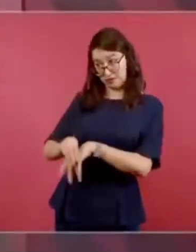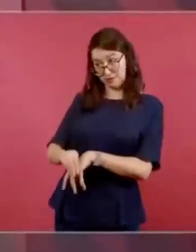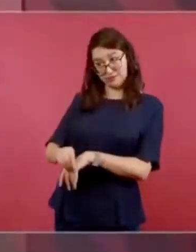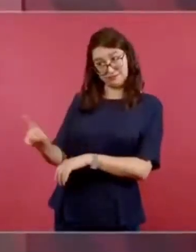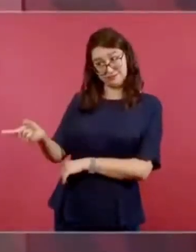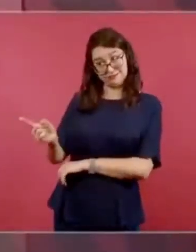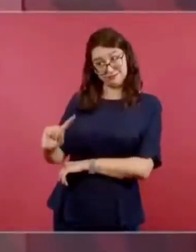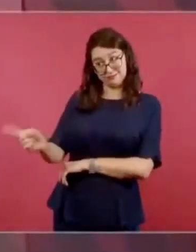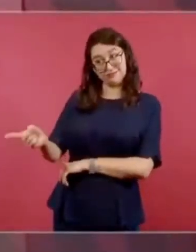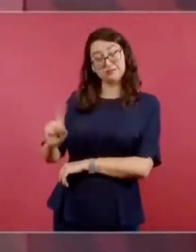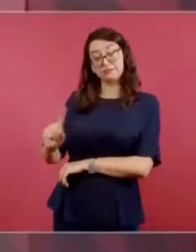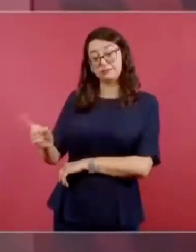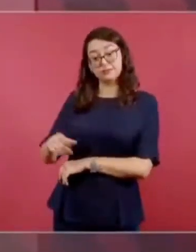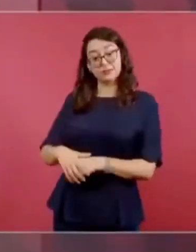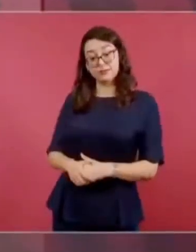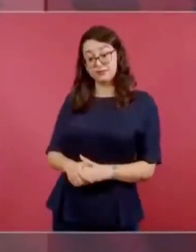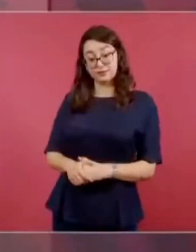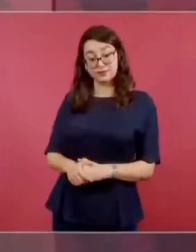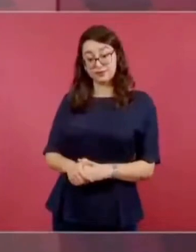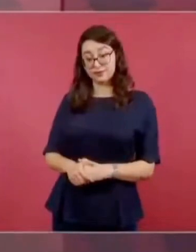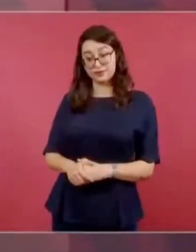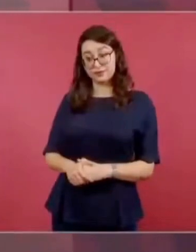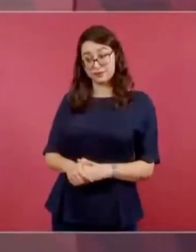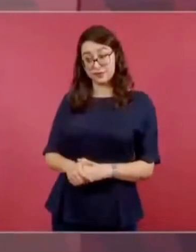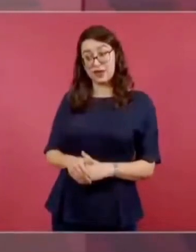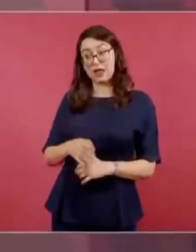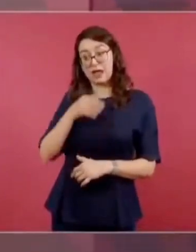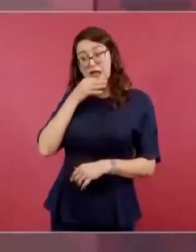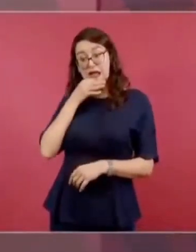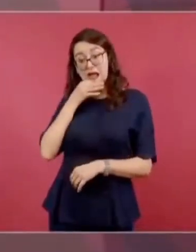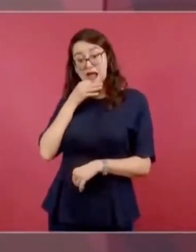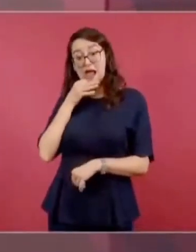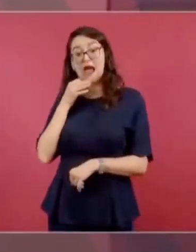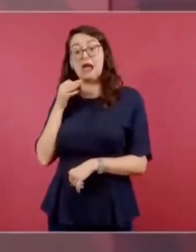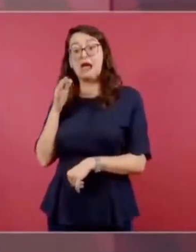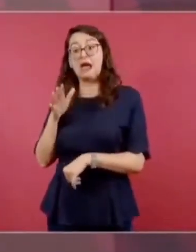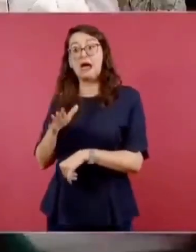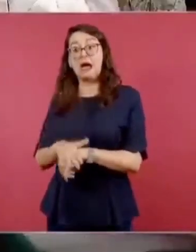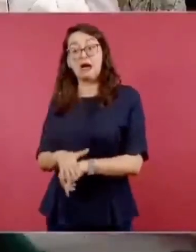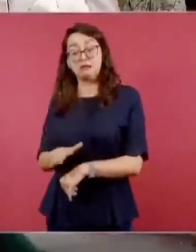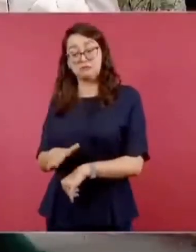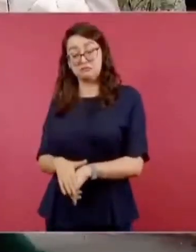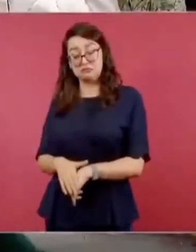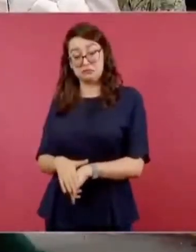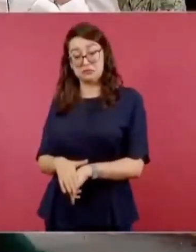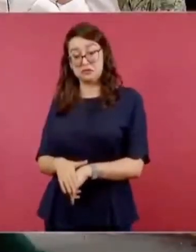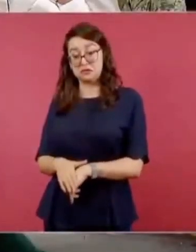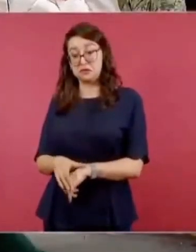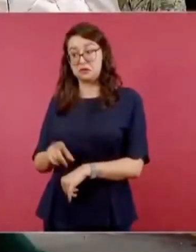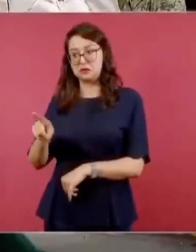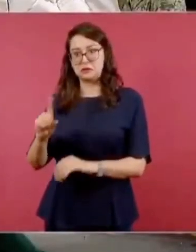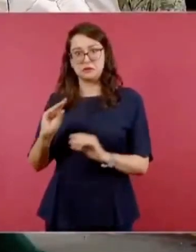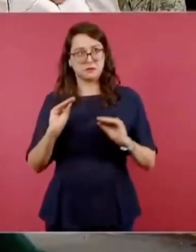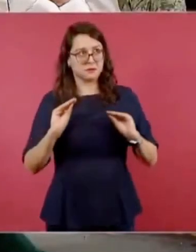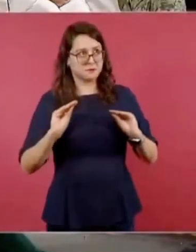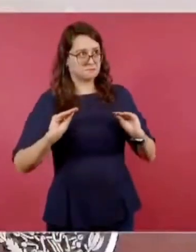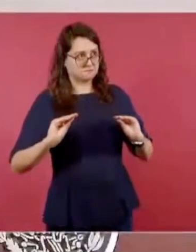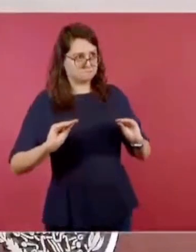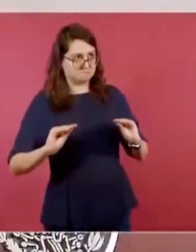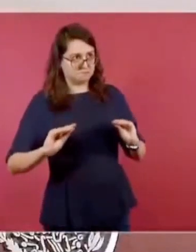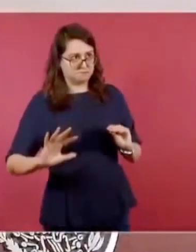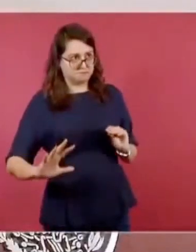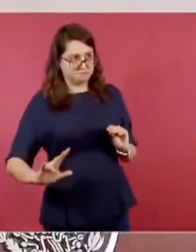continúa Jesús, sin dejarse intimidar por el silencio y la actitud